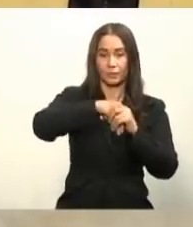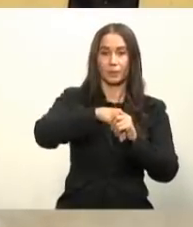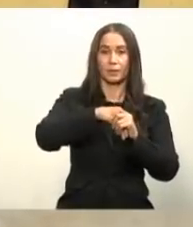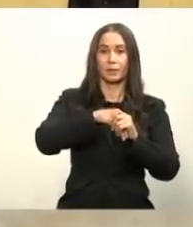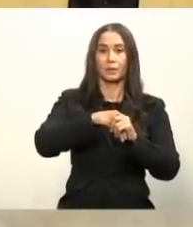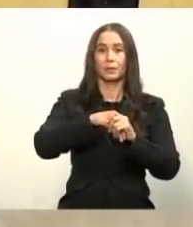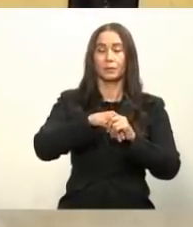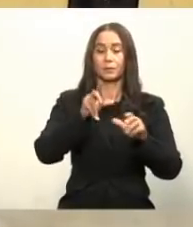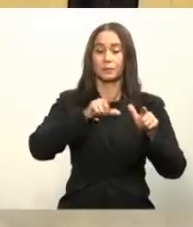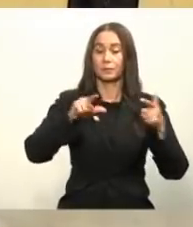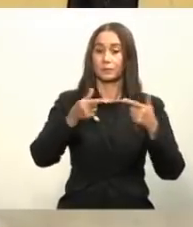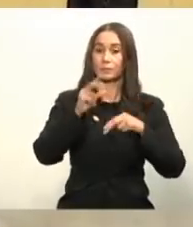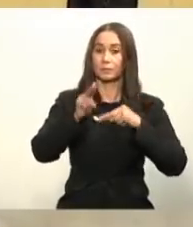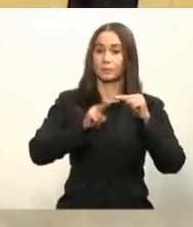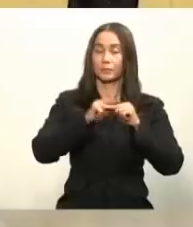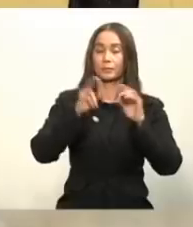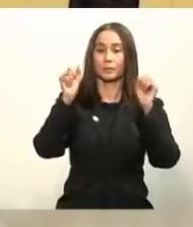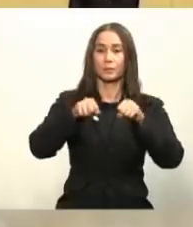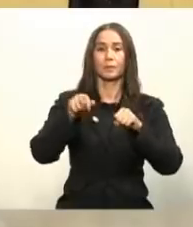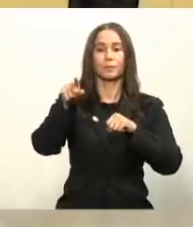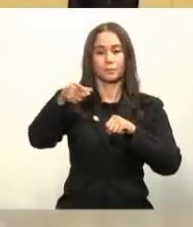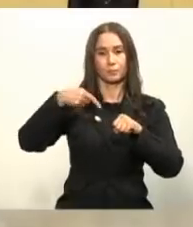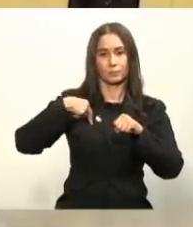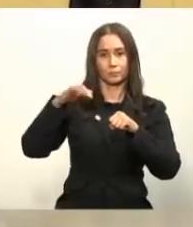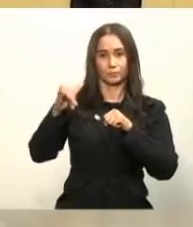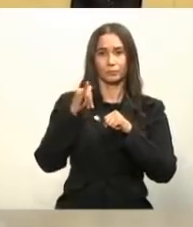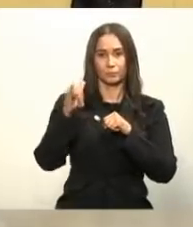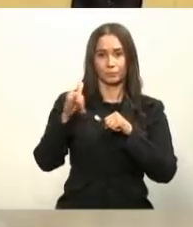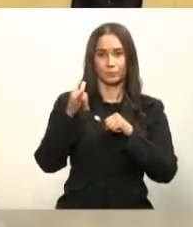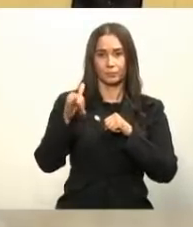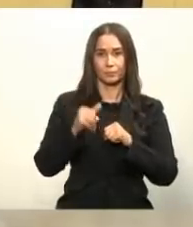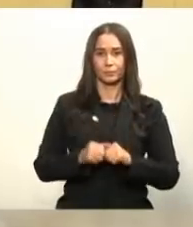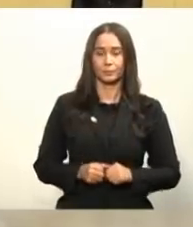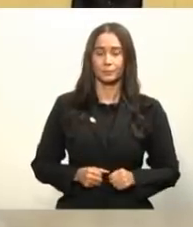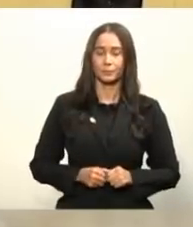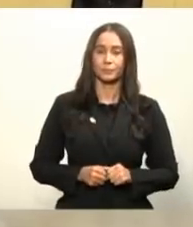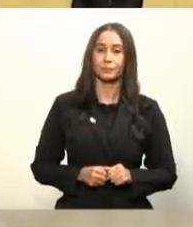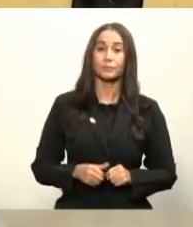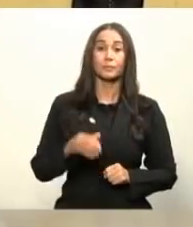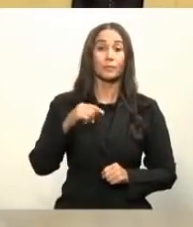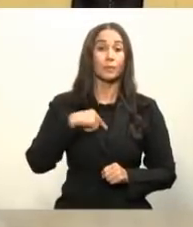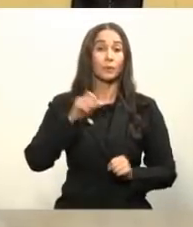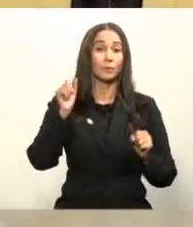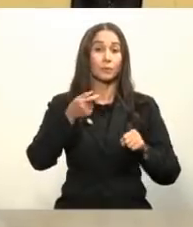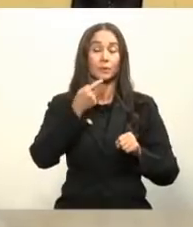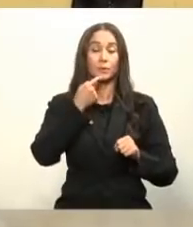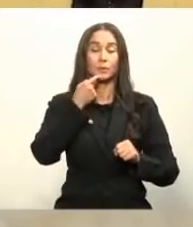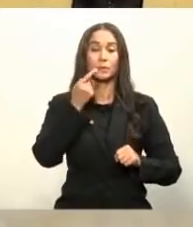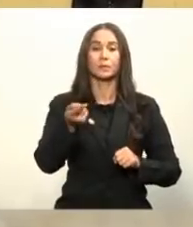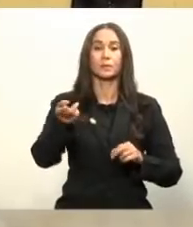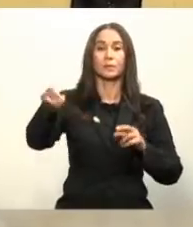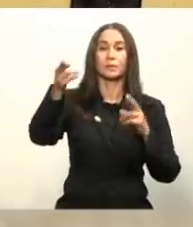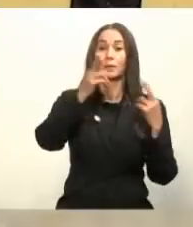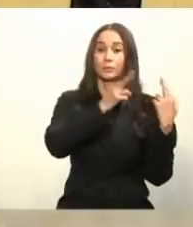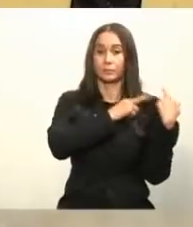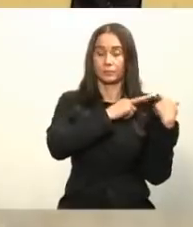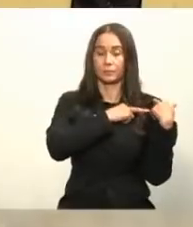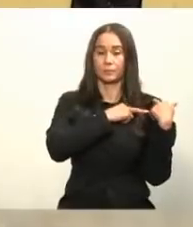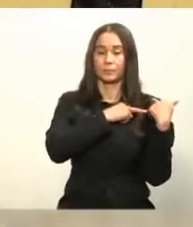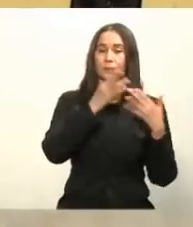territorio nacional podamos aplicarle. Yo quiero insistir en que es una responsabilidad